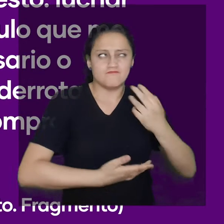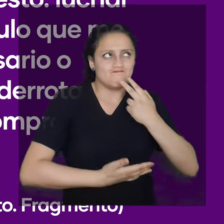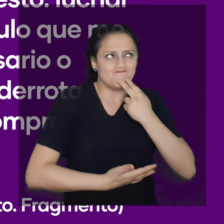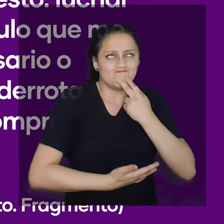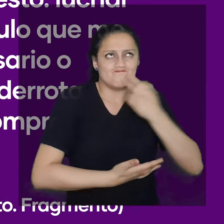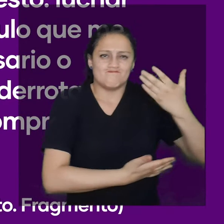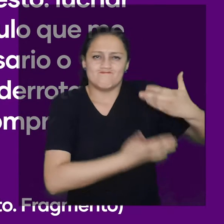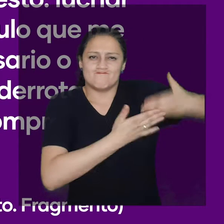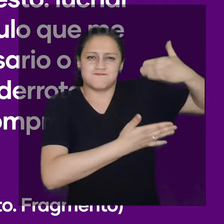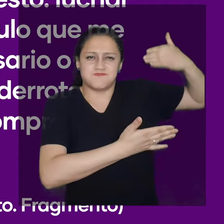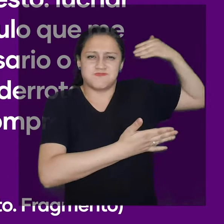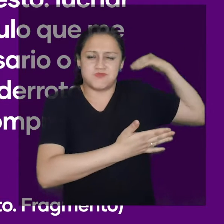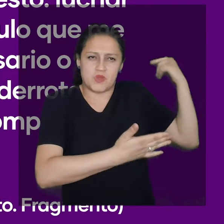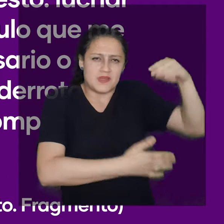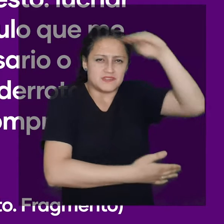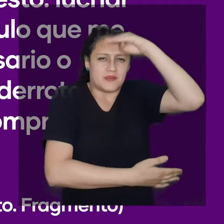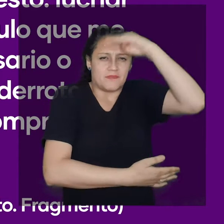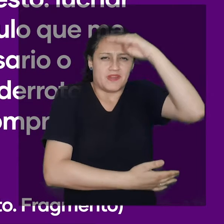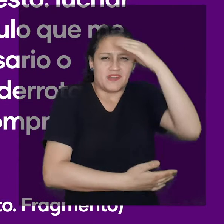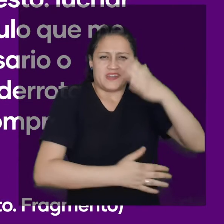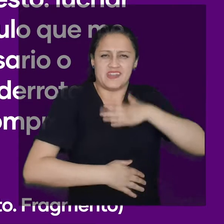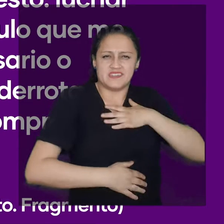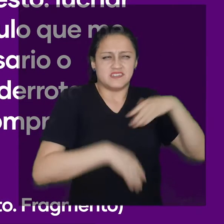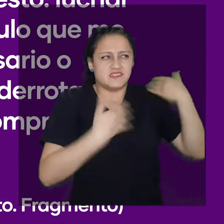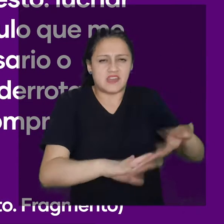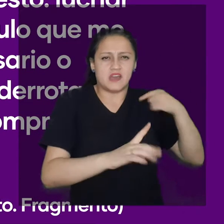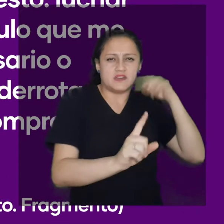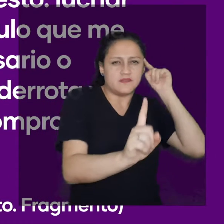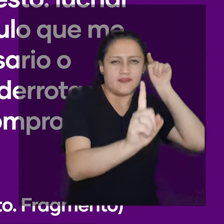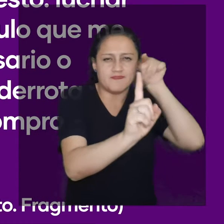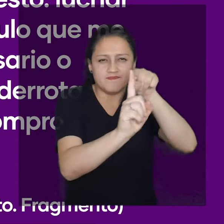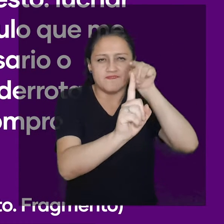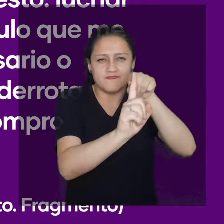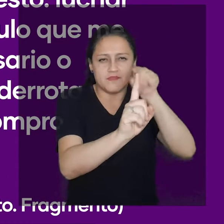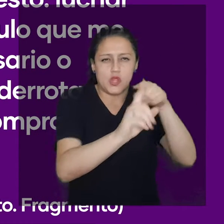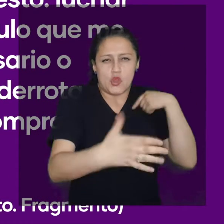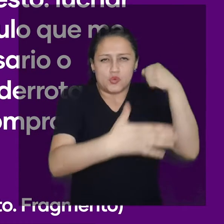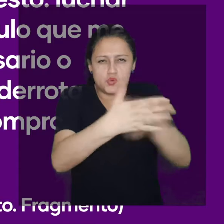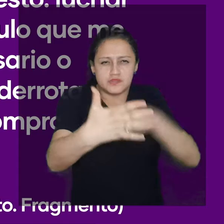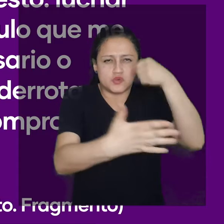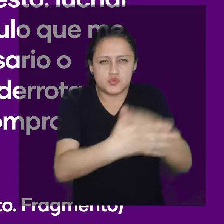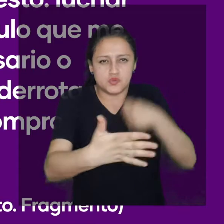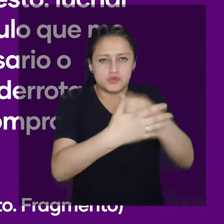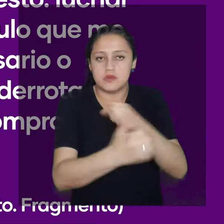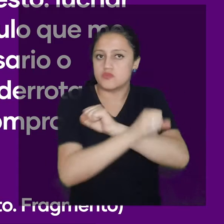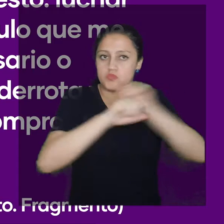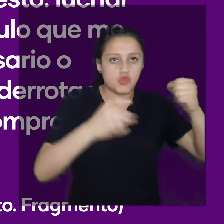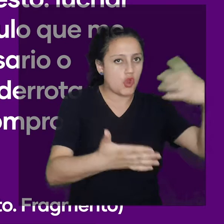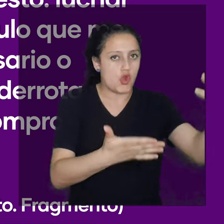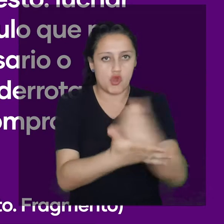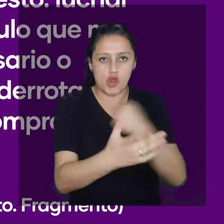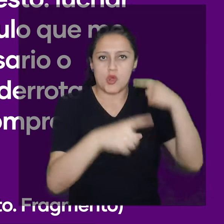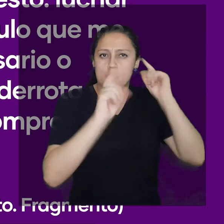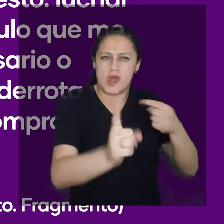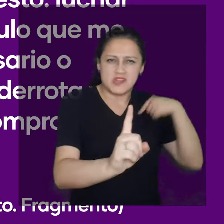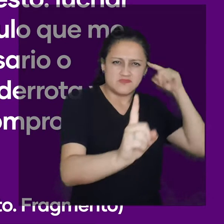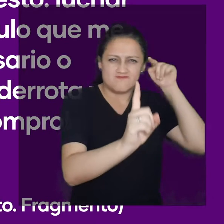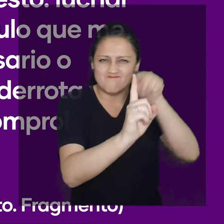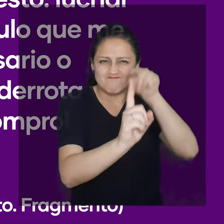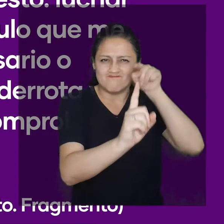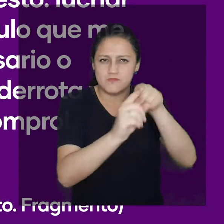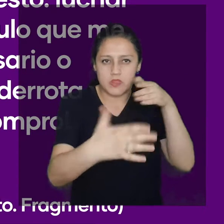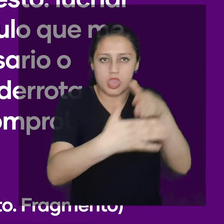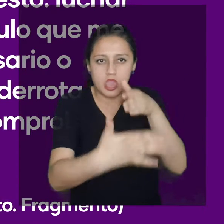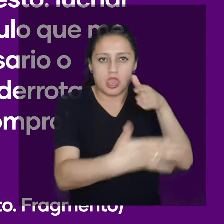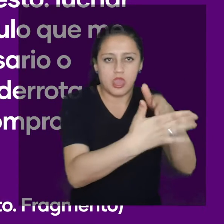Muchas veces me ha pasado esto, luchar insensatamente contra un obstáculo que me impide hacer algo que juzgo